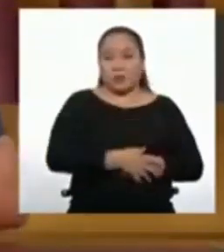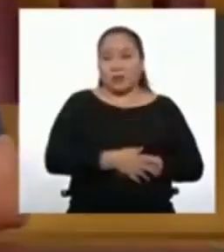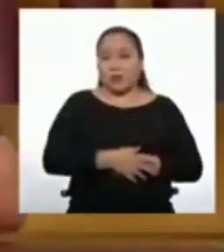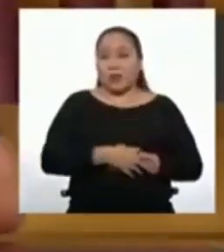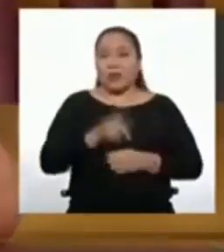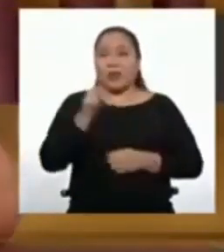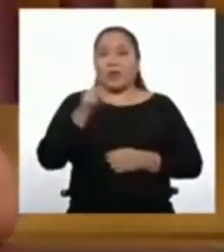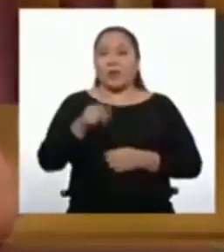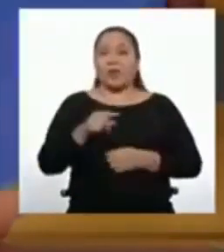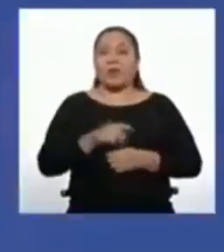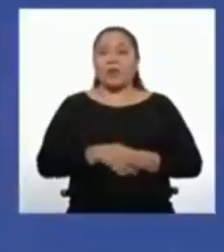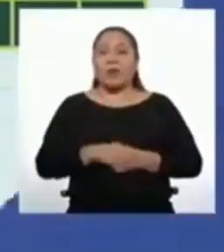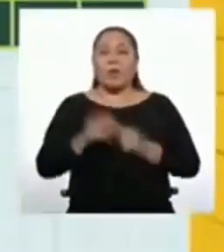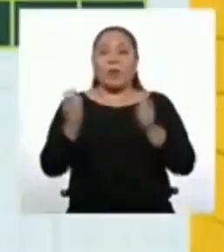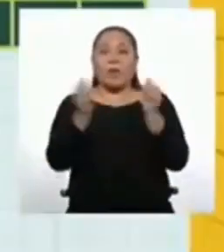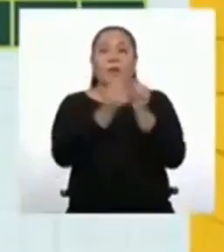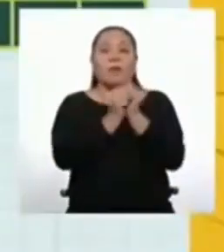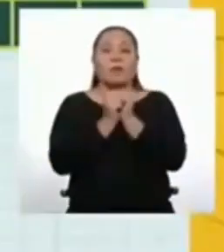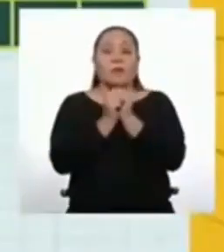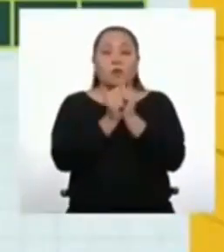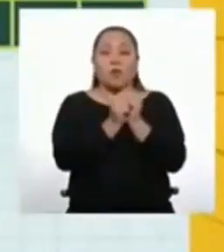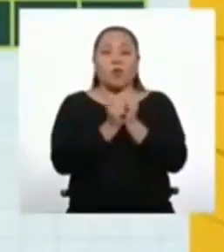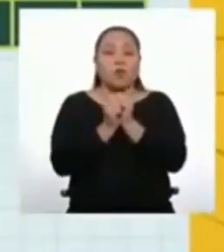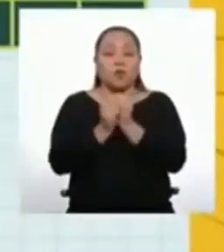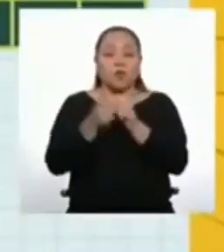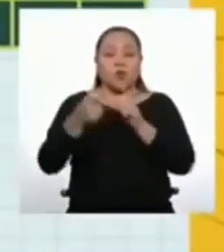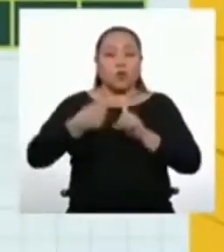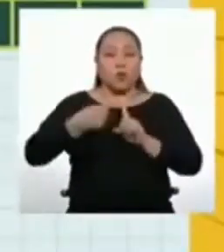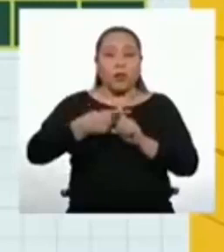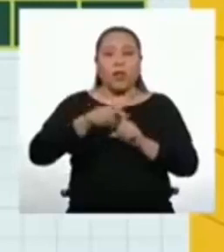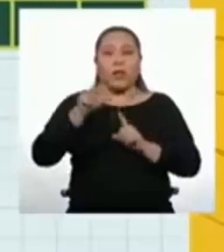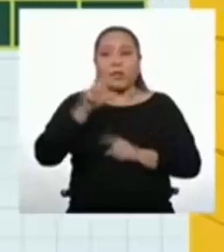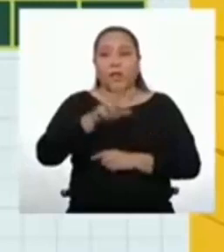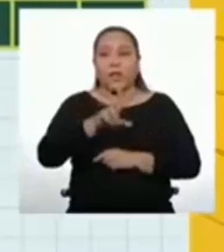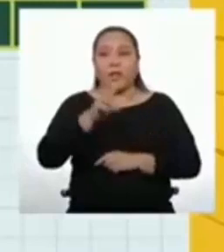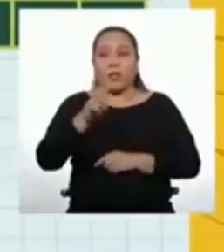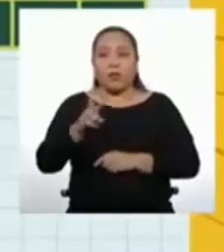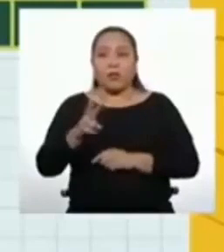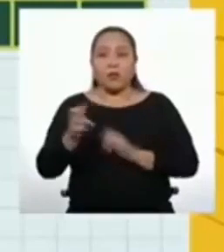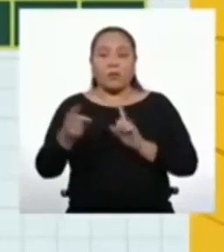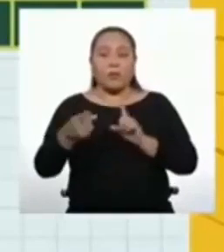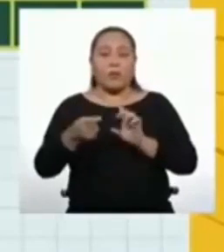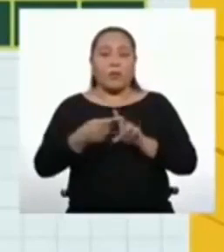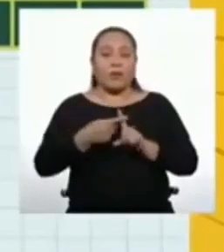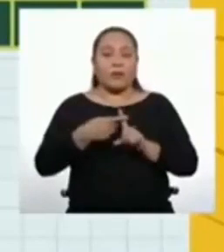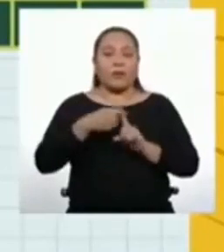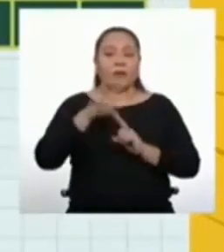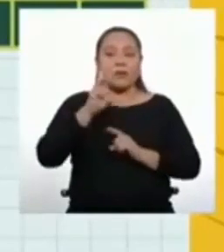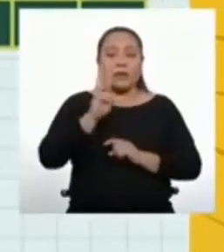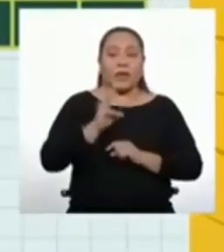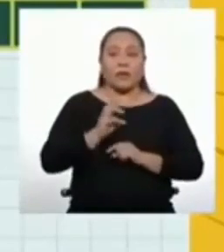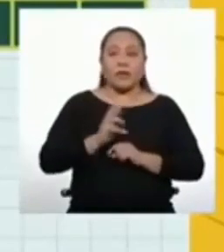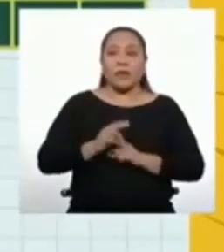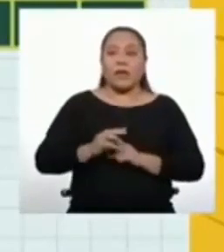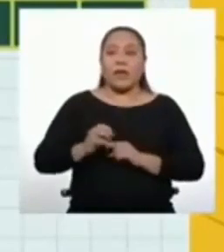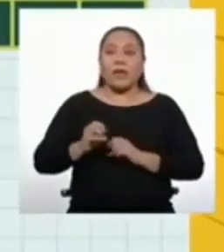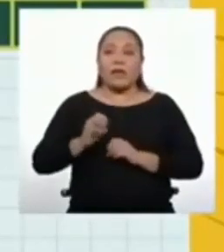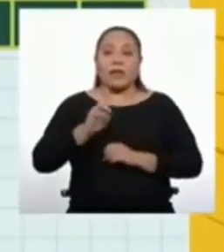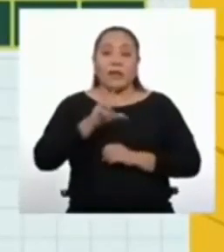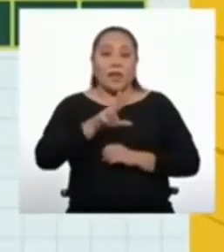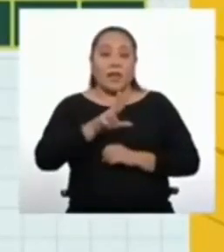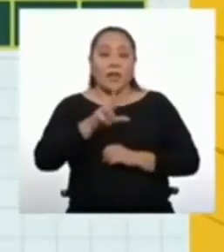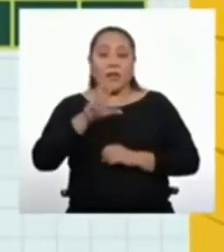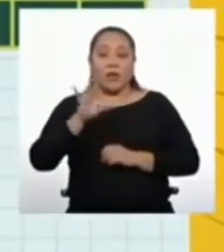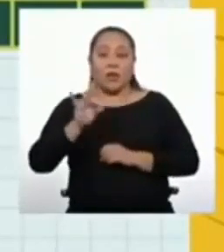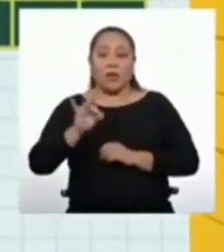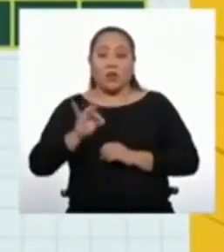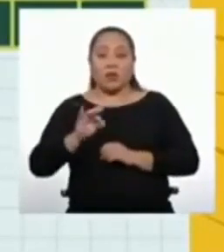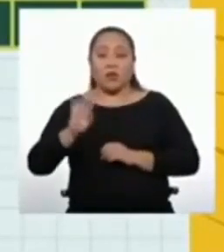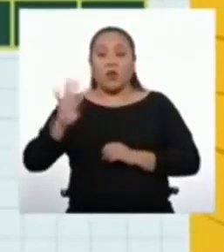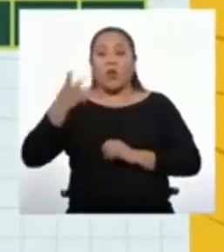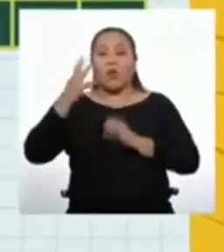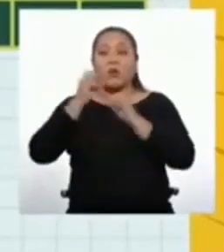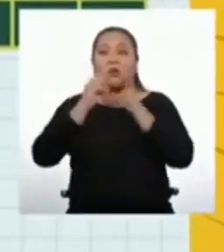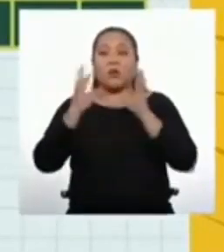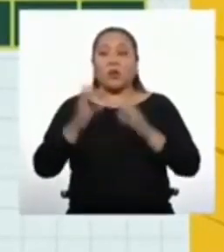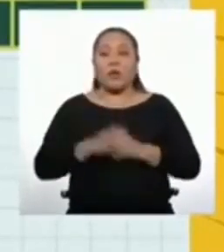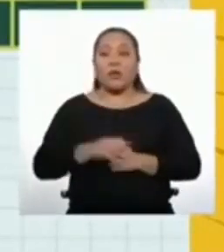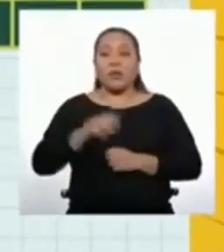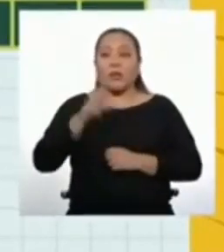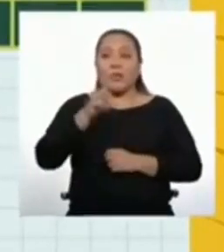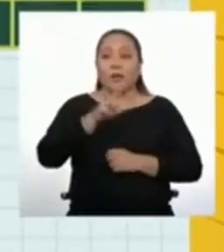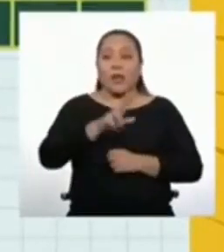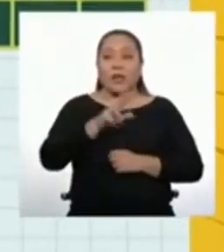Así vamos sumando juntos. 32 más 6, 38 mascarillas el día 4. 38 más 6,